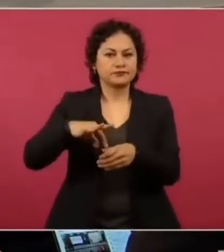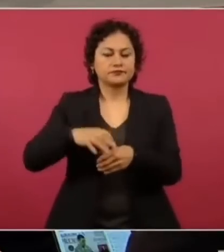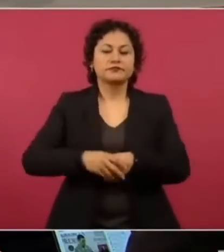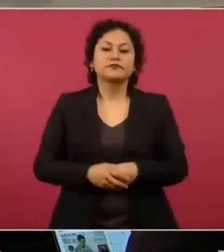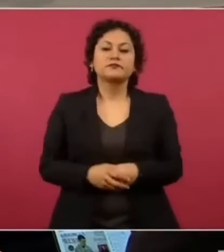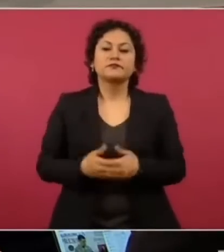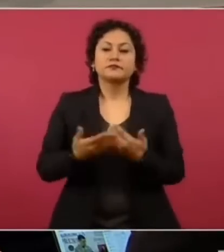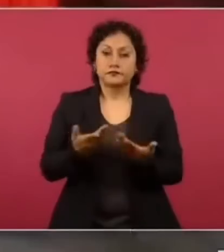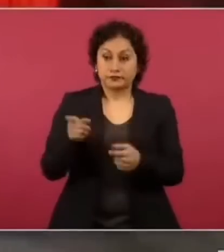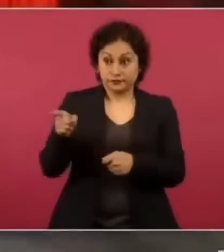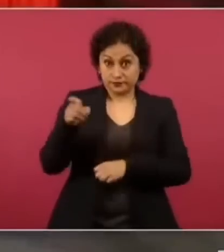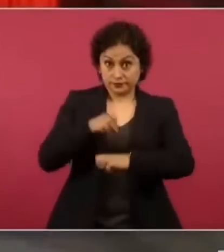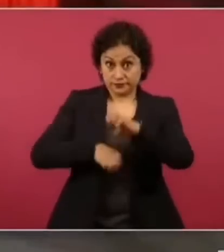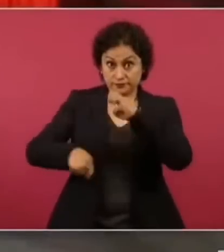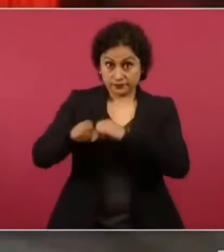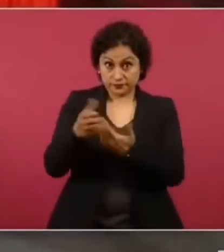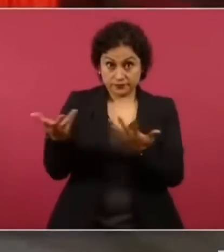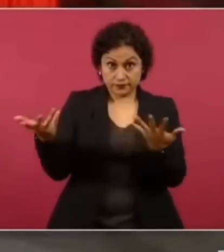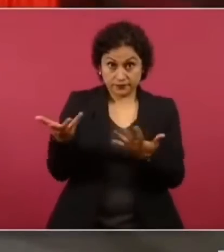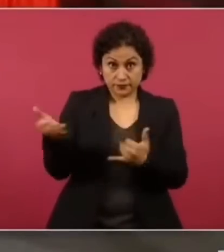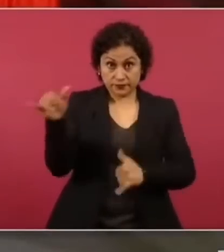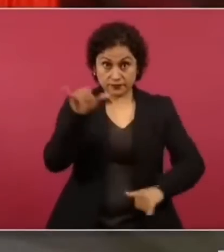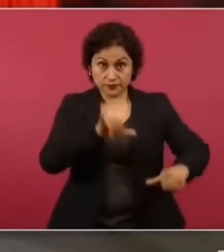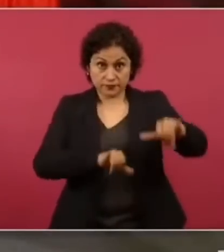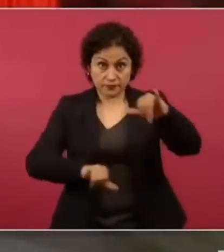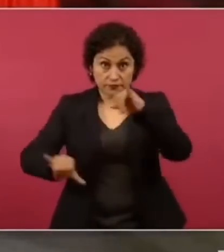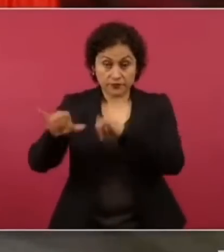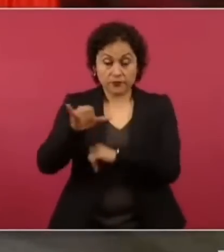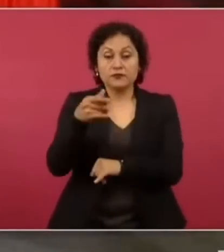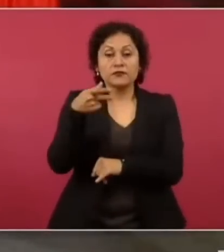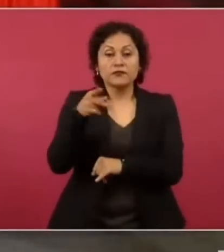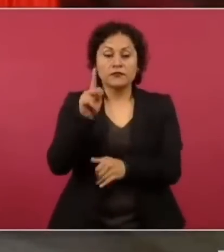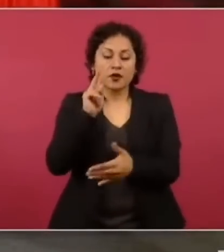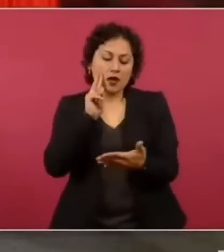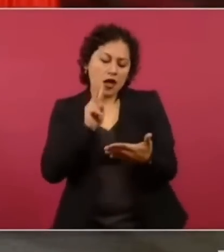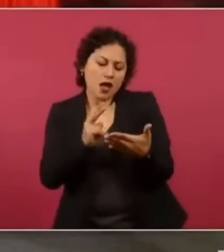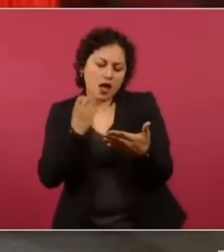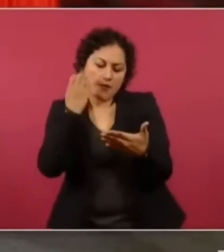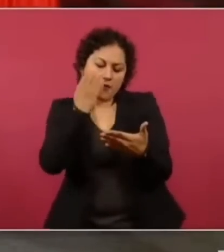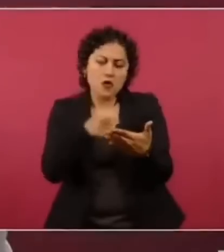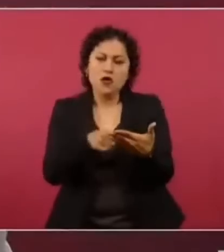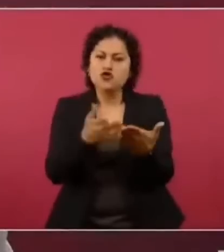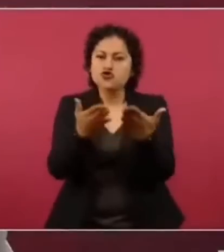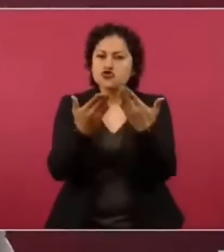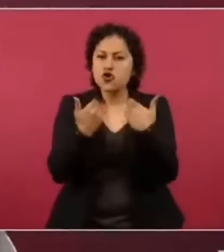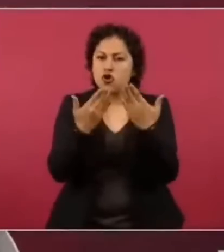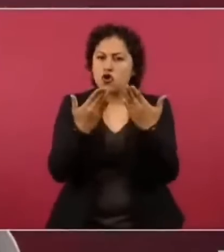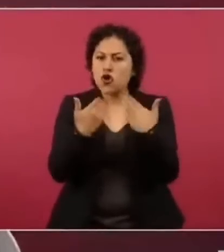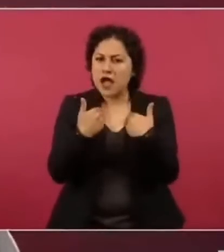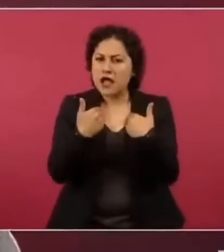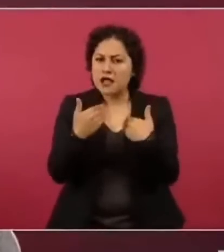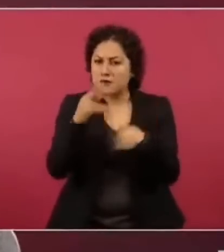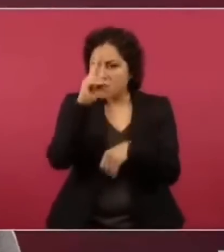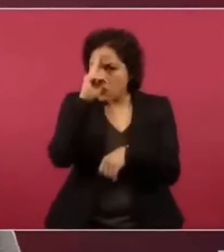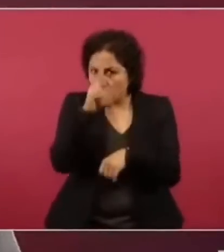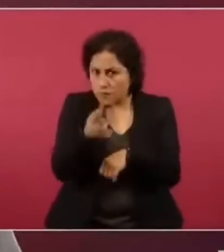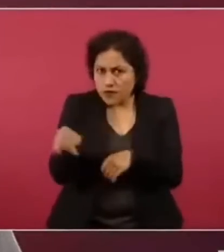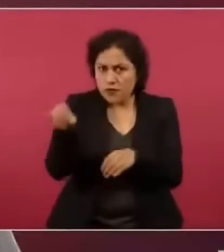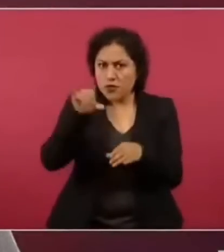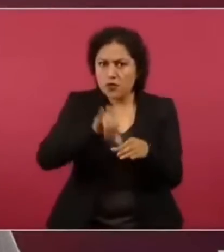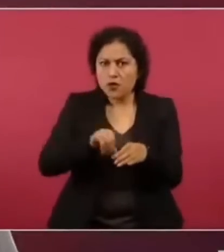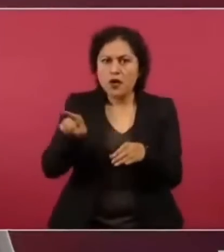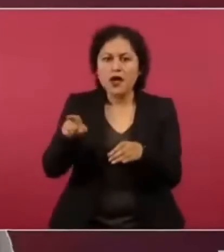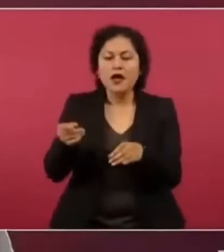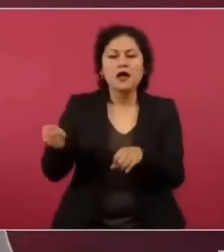diseñó un método químico para enmascarar la pseudofedrina y así seguir utilizándola ahora